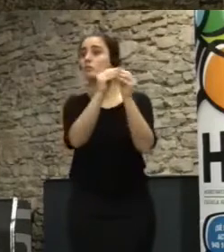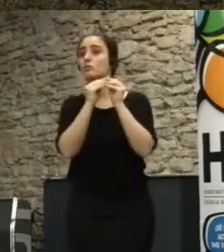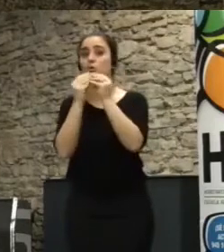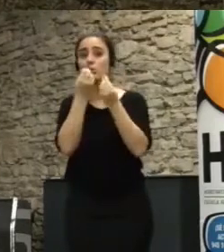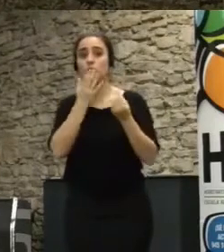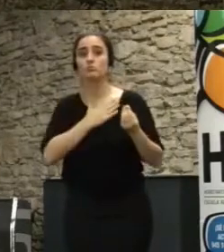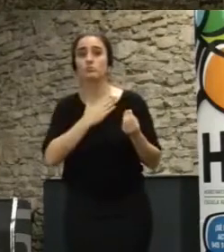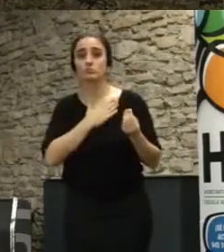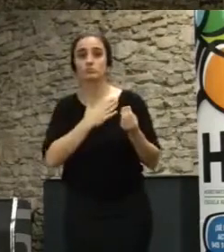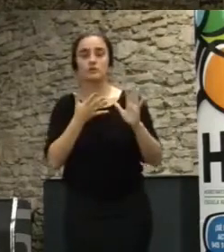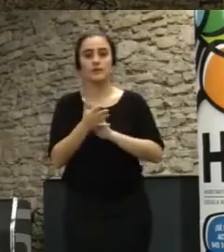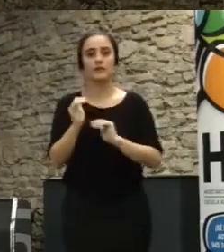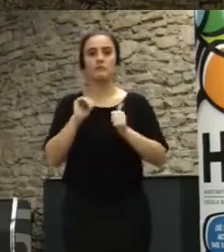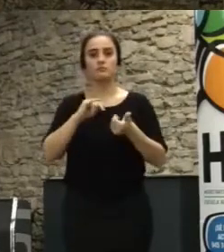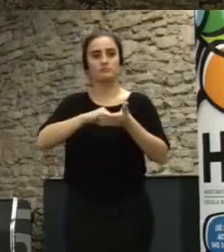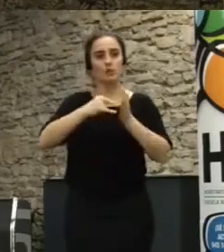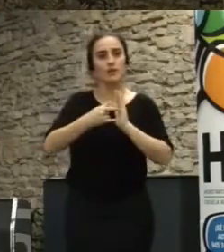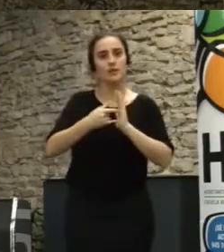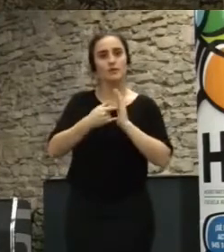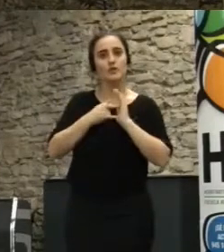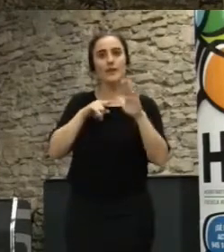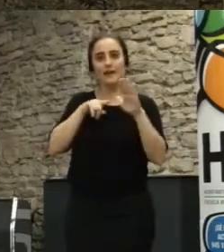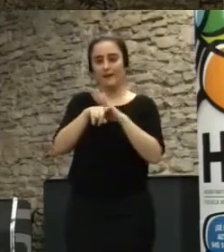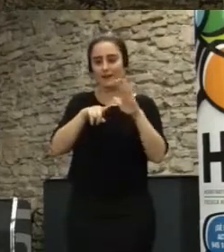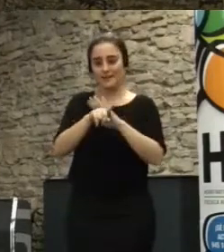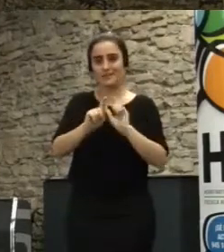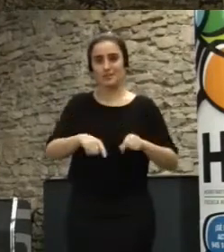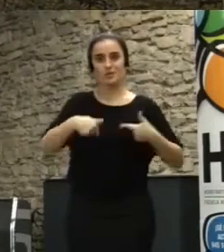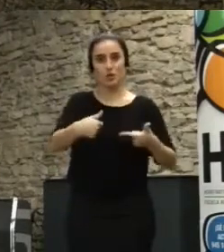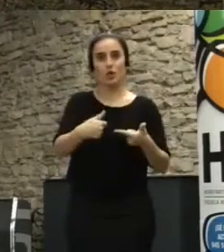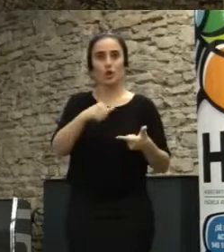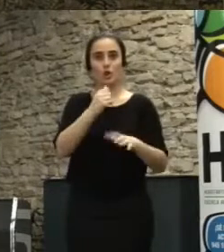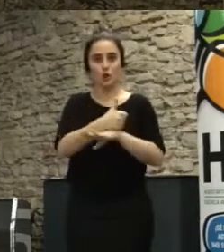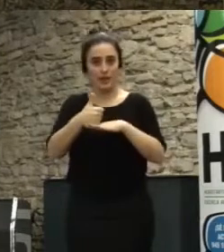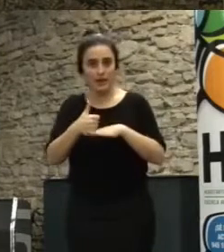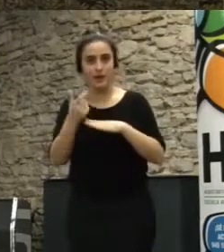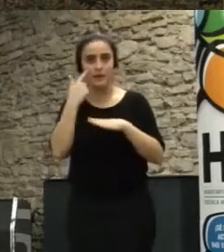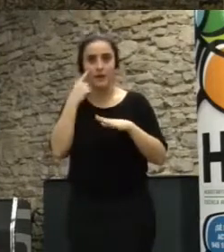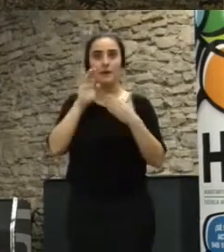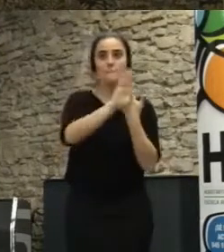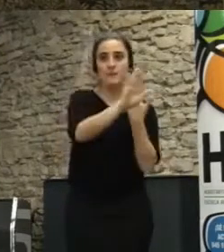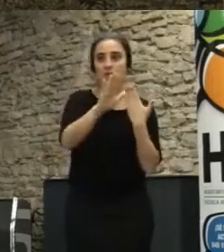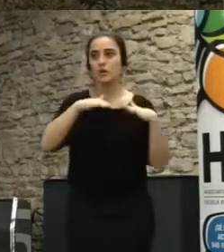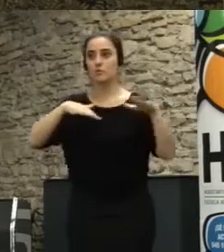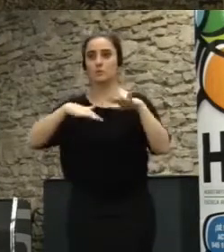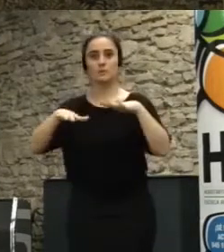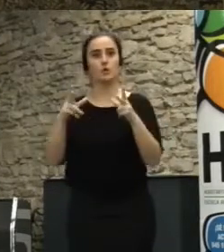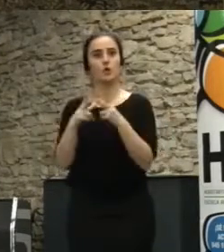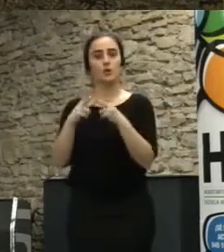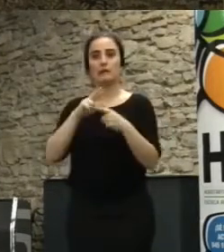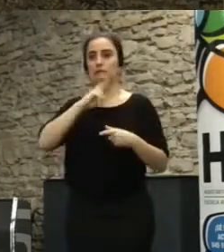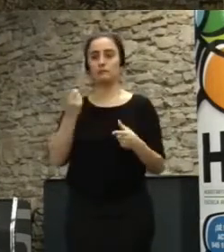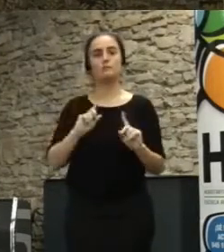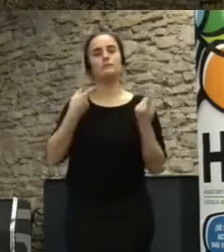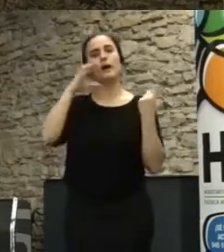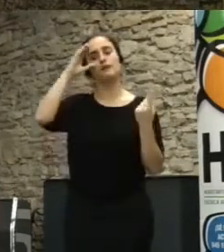un proceso de cogestión ciudadana con vecinos cooperativas movimientos sociales y se hizo una primera escucha ¿no? de ocupar